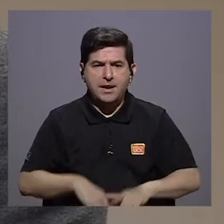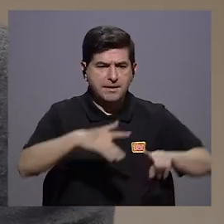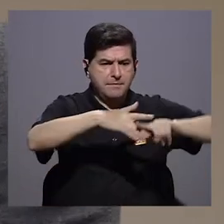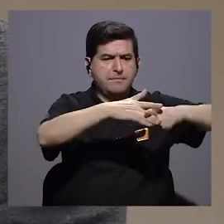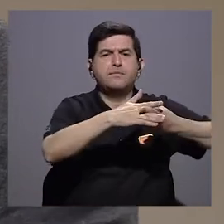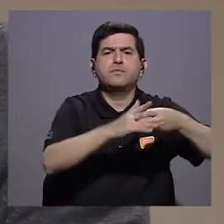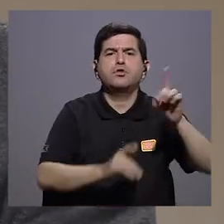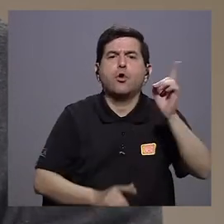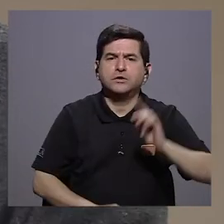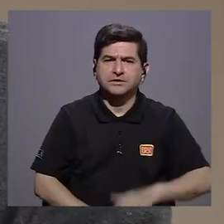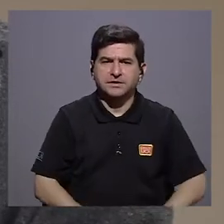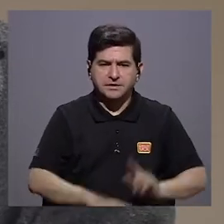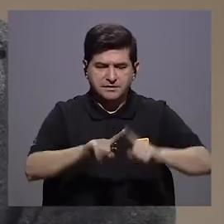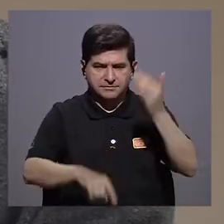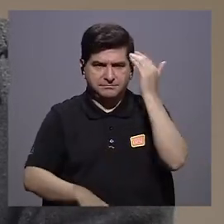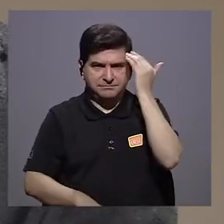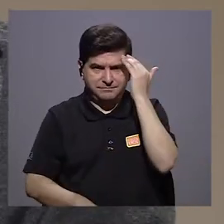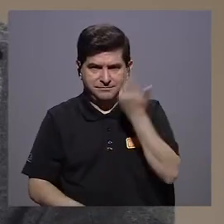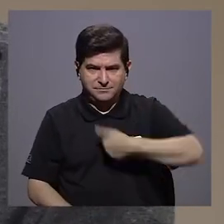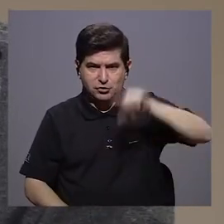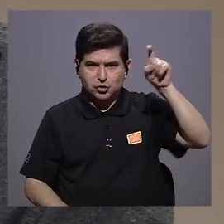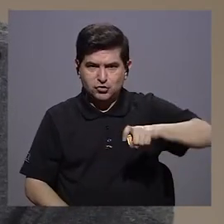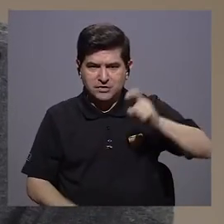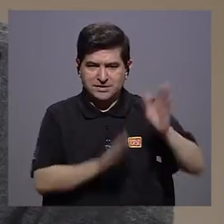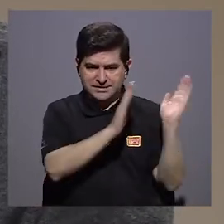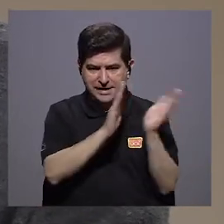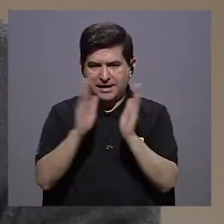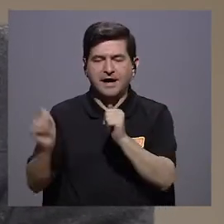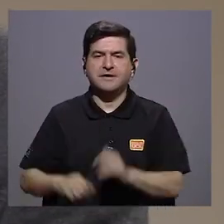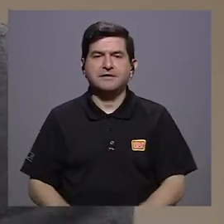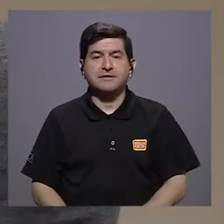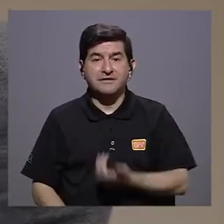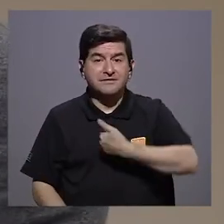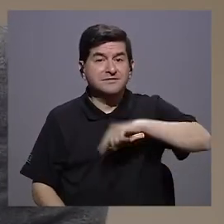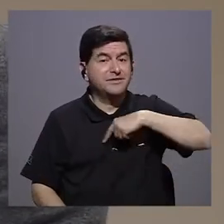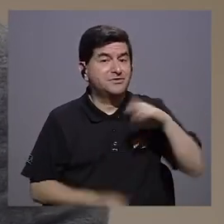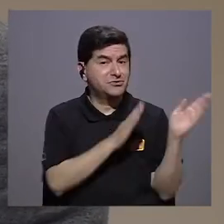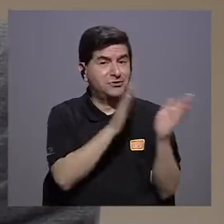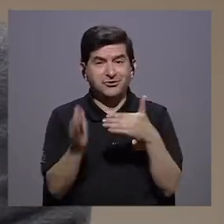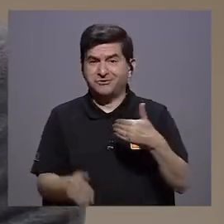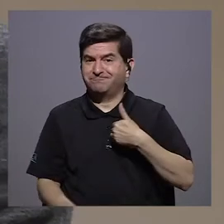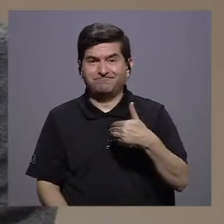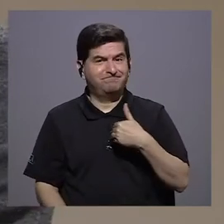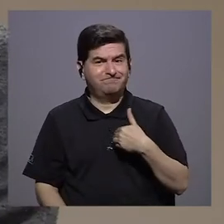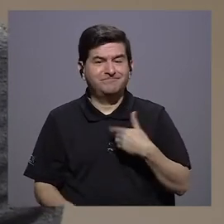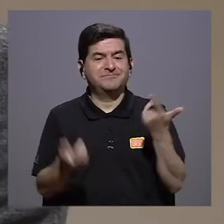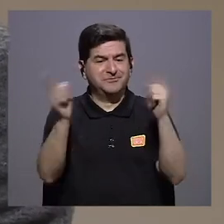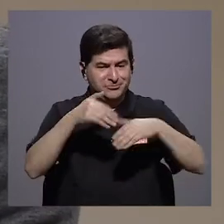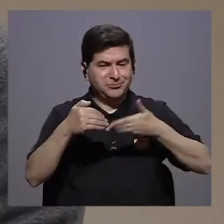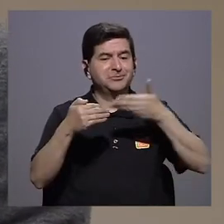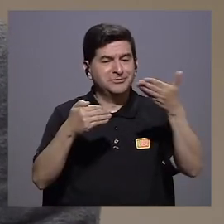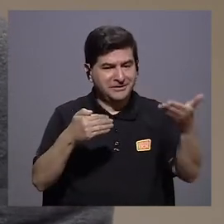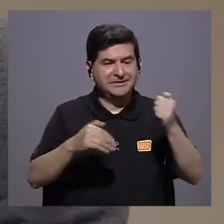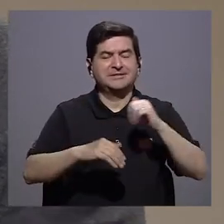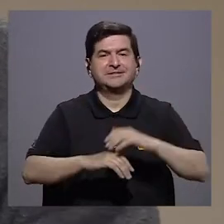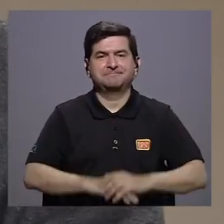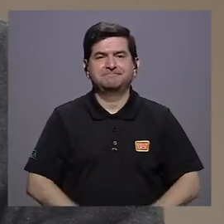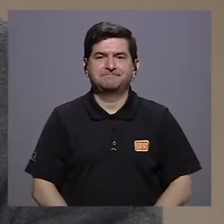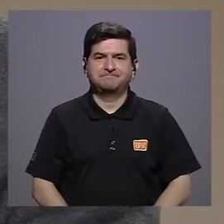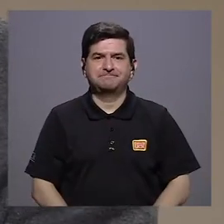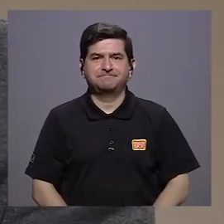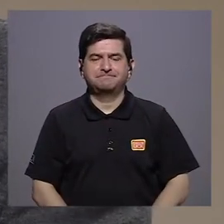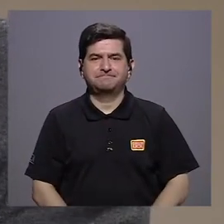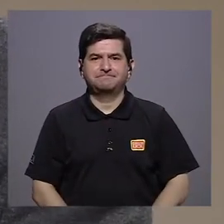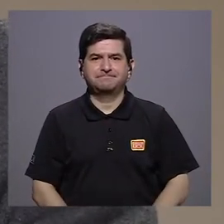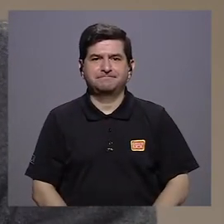originar, pero sí tenemos que saber que necesitamos estar preparados. Cuando no estamos preparados es cuando pasan las cosas que pasan. Entonces,